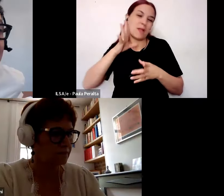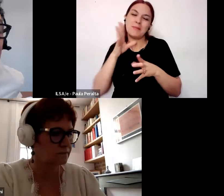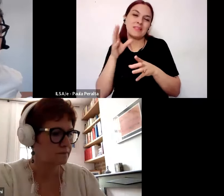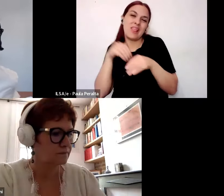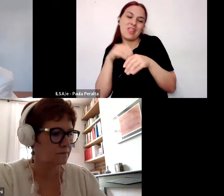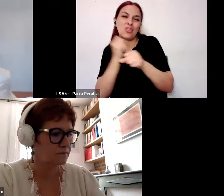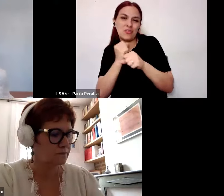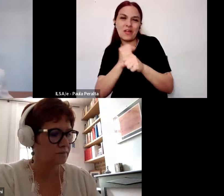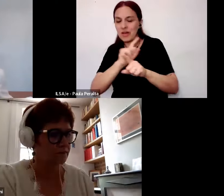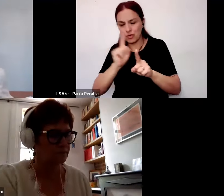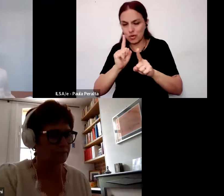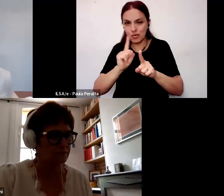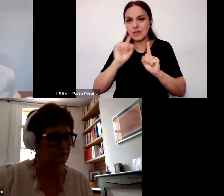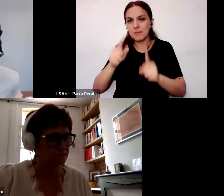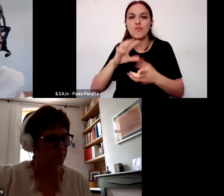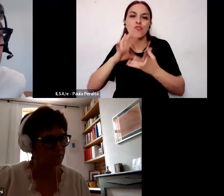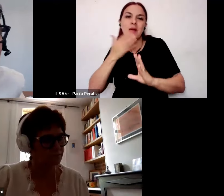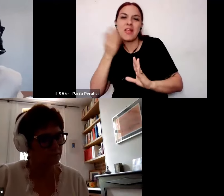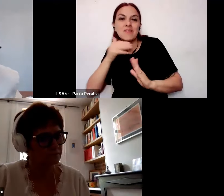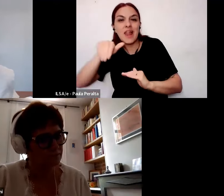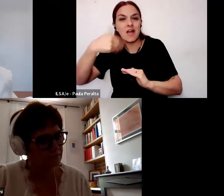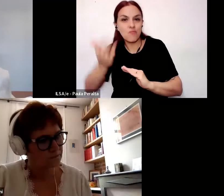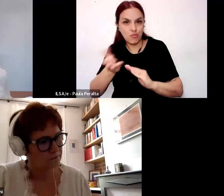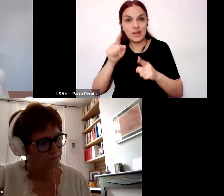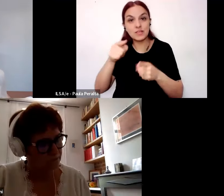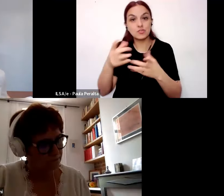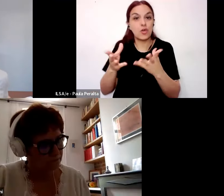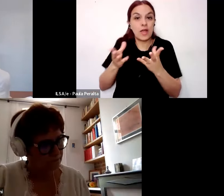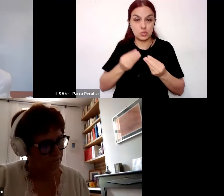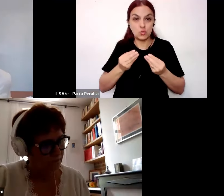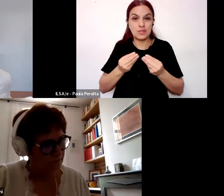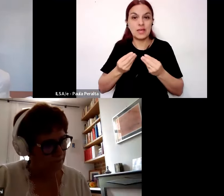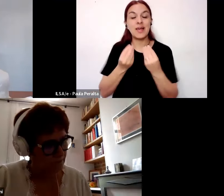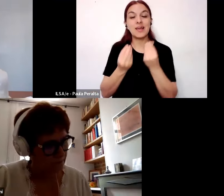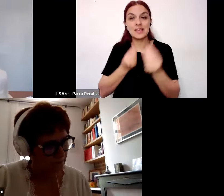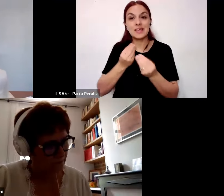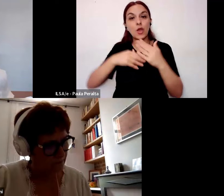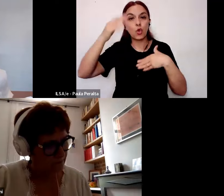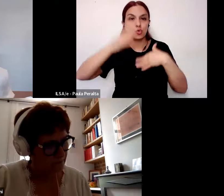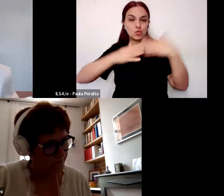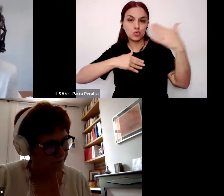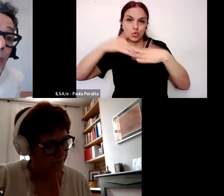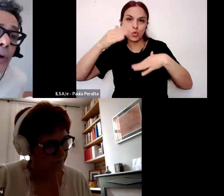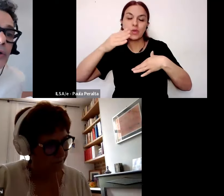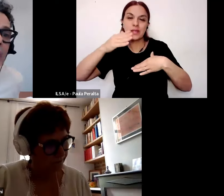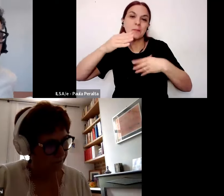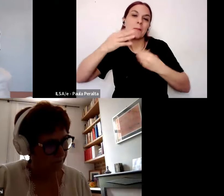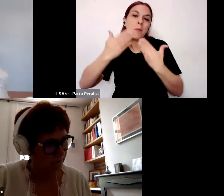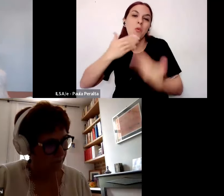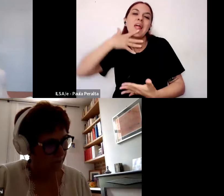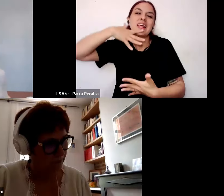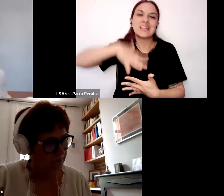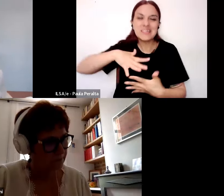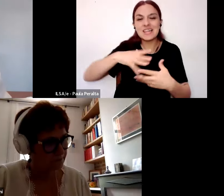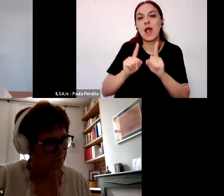saber práctico y que es lo que permite construir ese campo de inteligibilidad algunos lo llaman